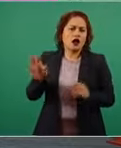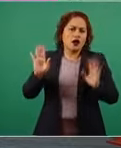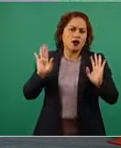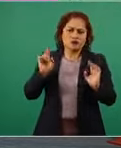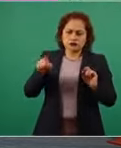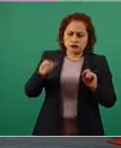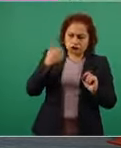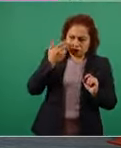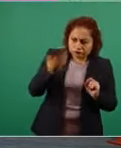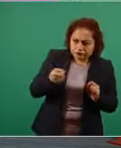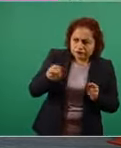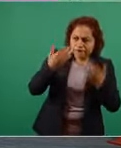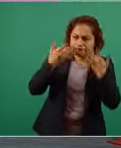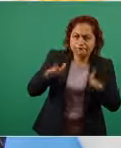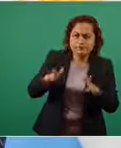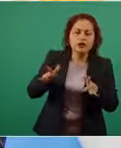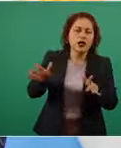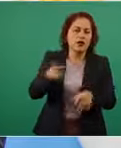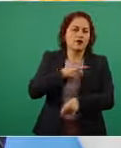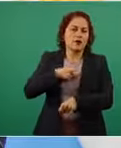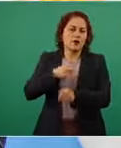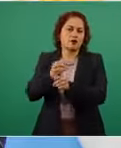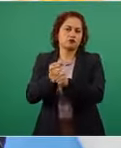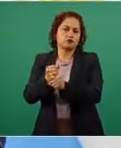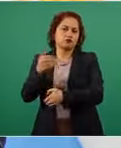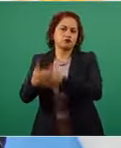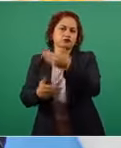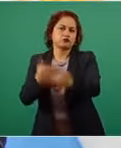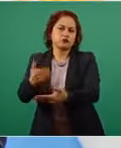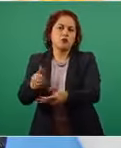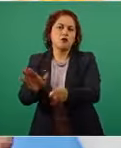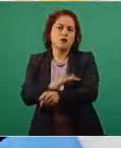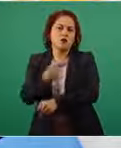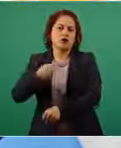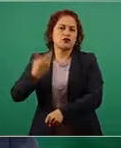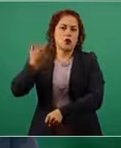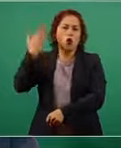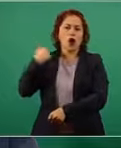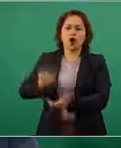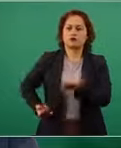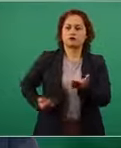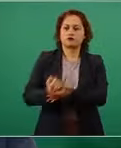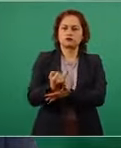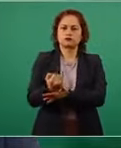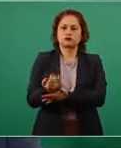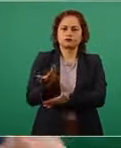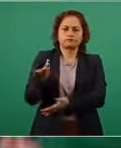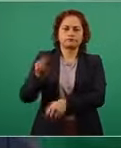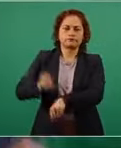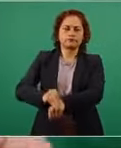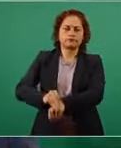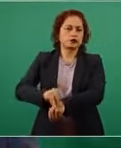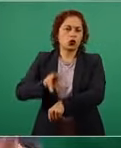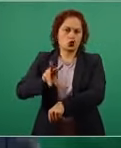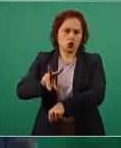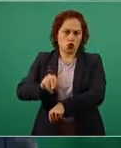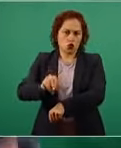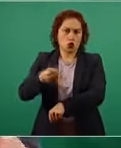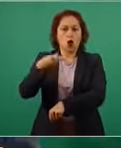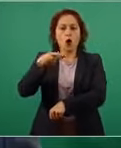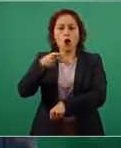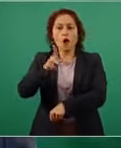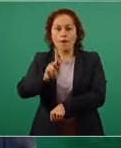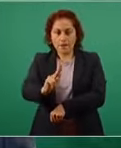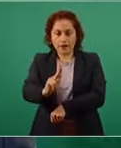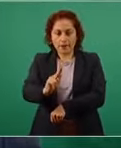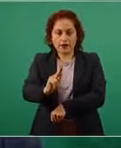porque nunca ni promoví ni avalé nada de eso pero también digo no voy a hacerme cargo del